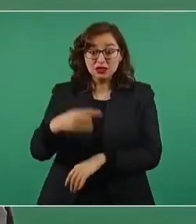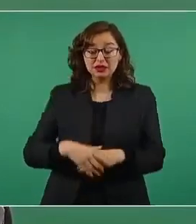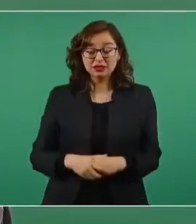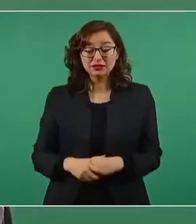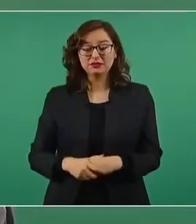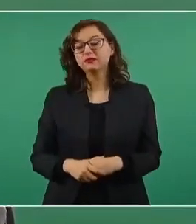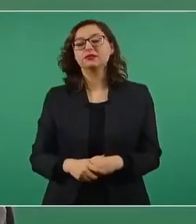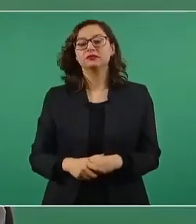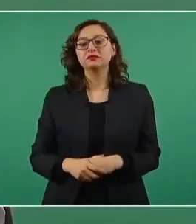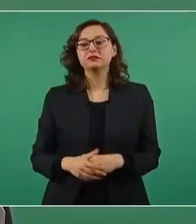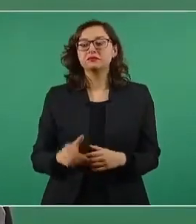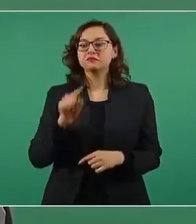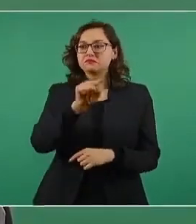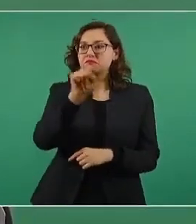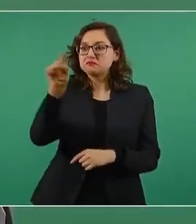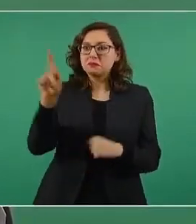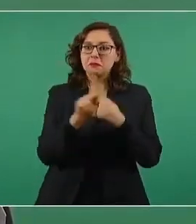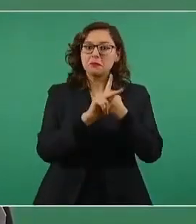países pobres.